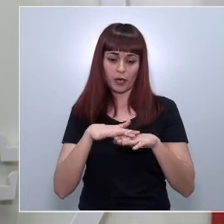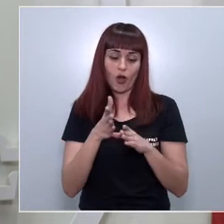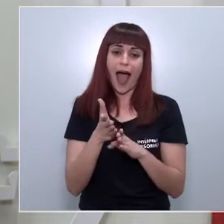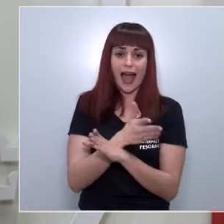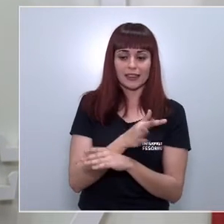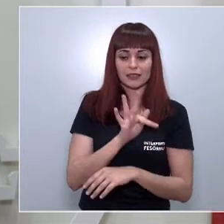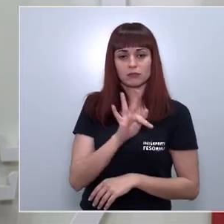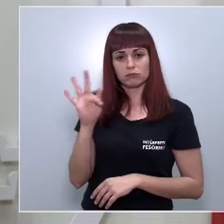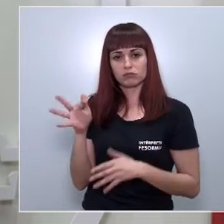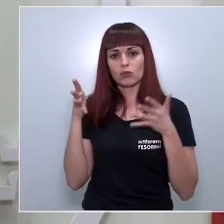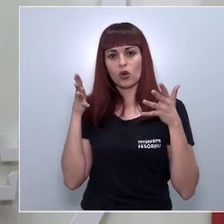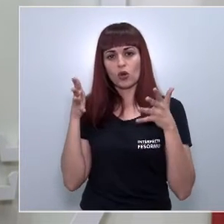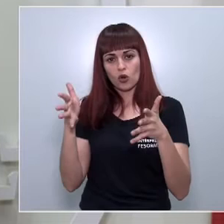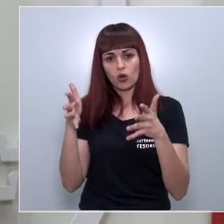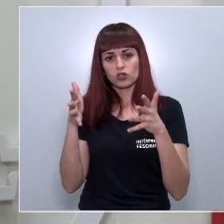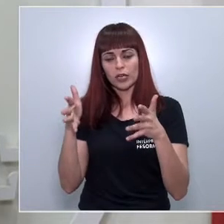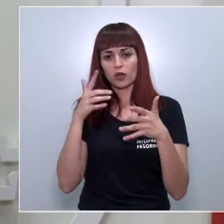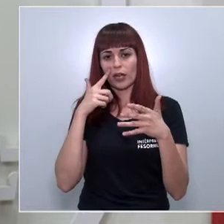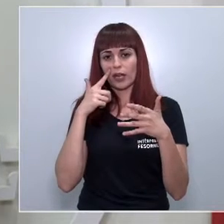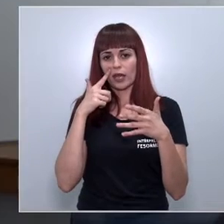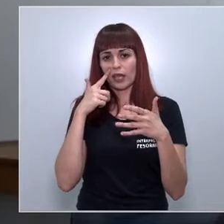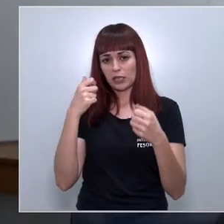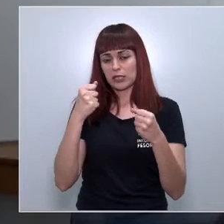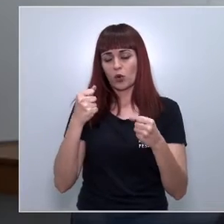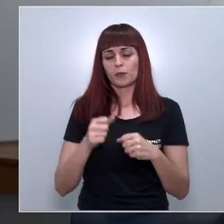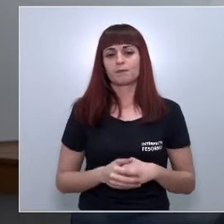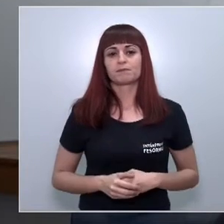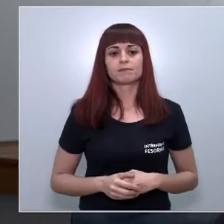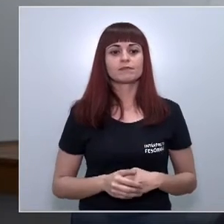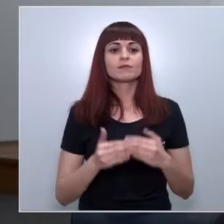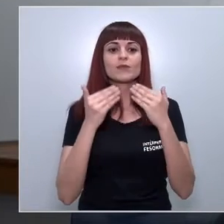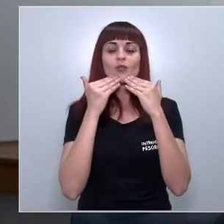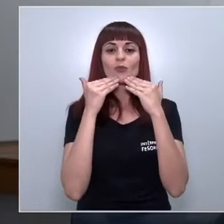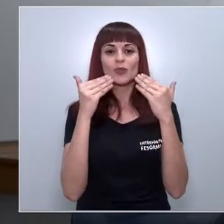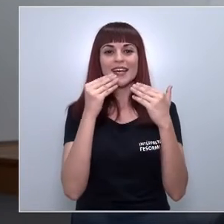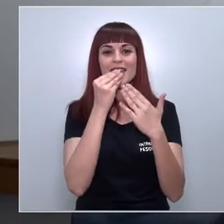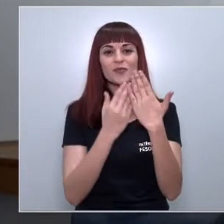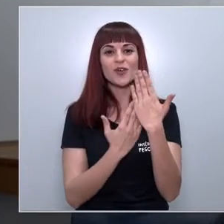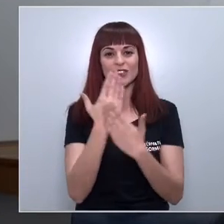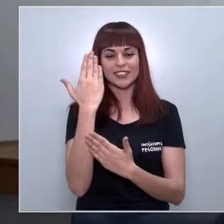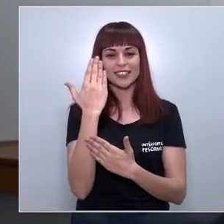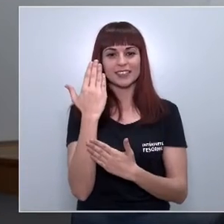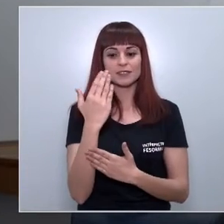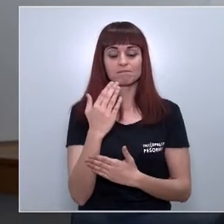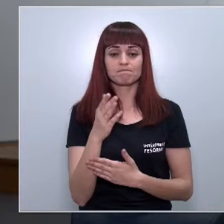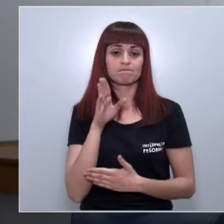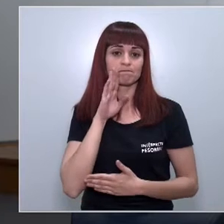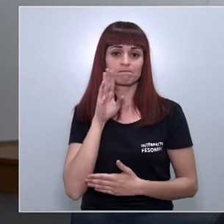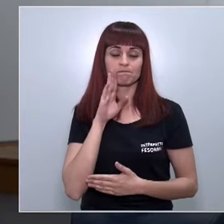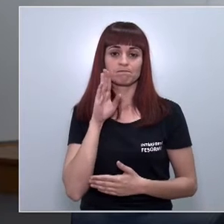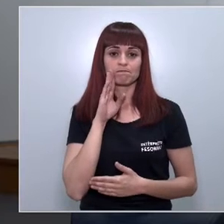cedo ya la palabra a mi compañero el consejero de Salud, Manuel Villegas. Muchas gracias, señora consejera. Buenos días. Como ha mencionado